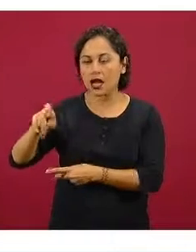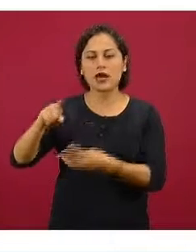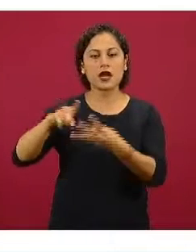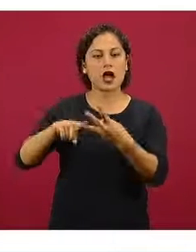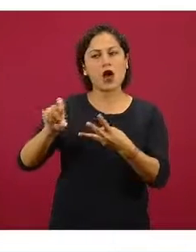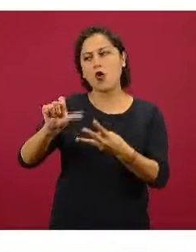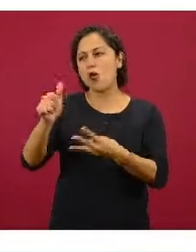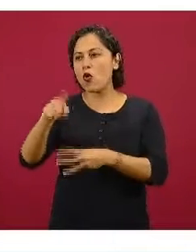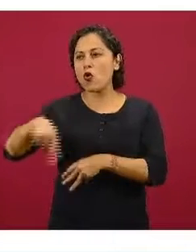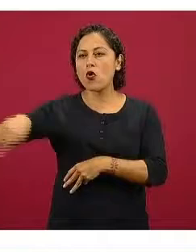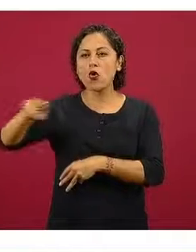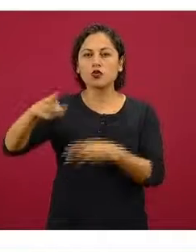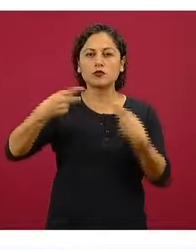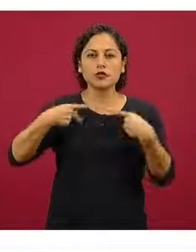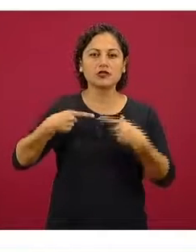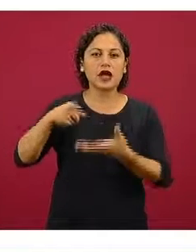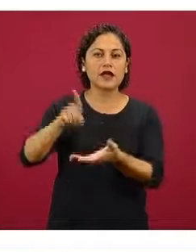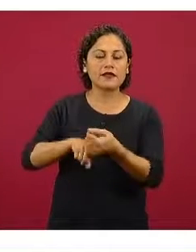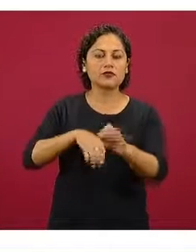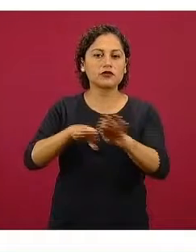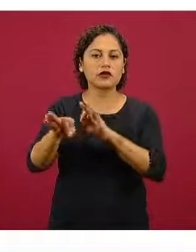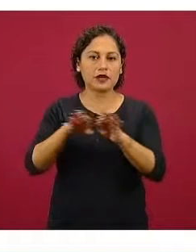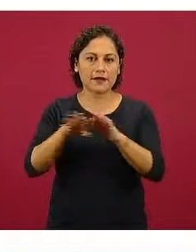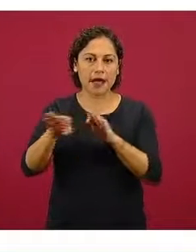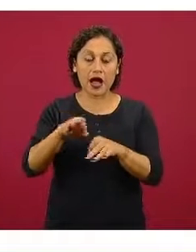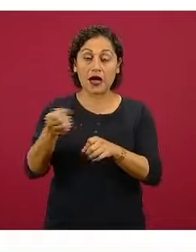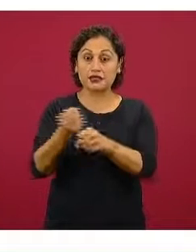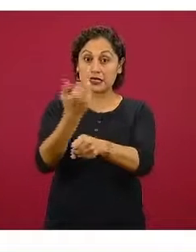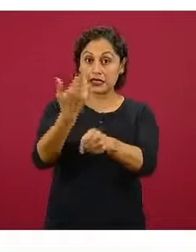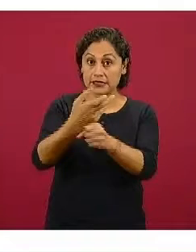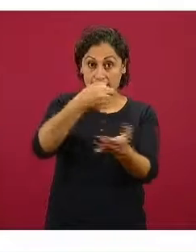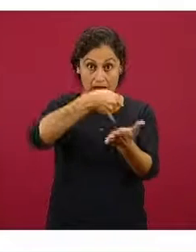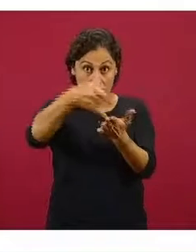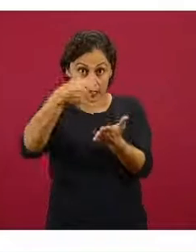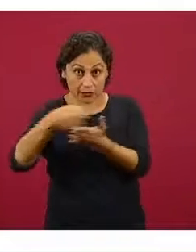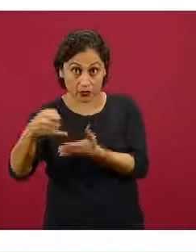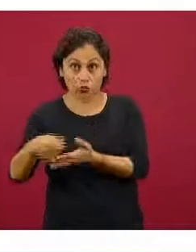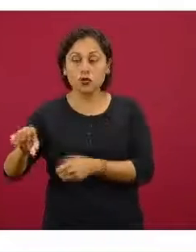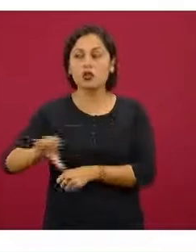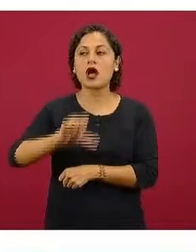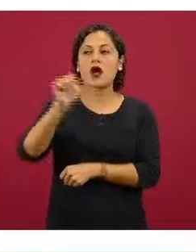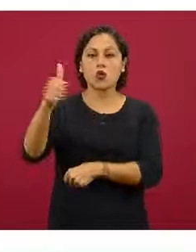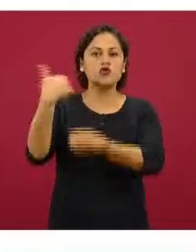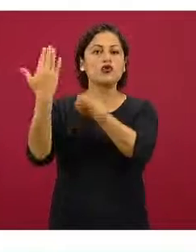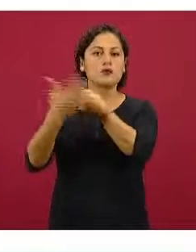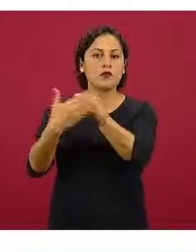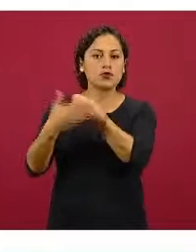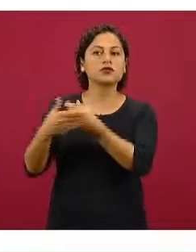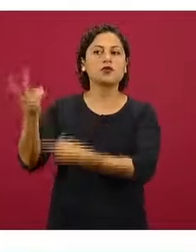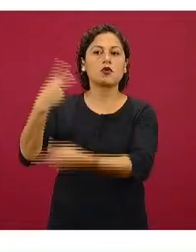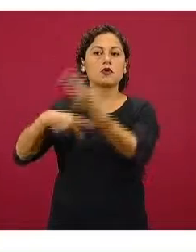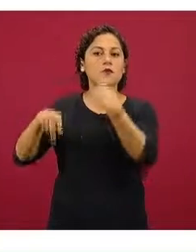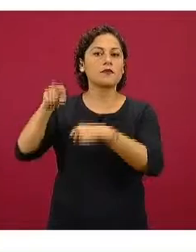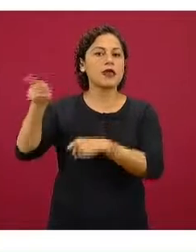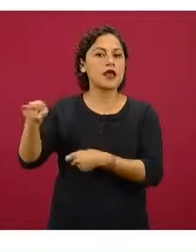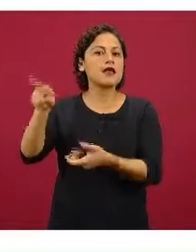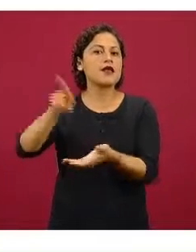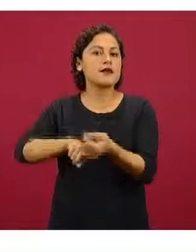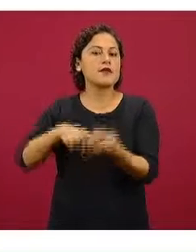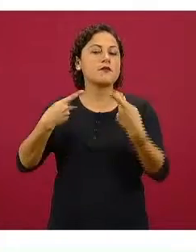de la Secretaría de Agricultura, pero también van a estar viniendo los colegas de Semarnat, de las diferentes secretarías